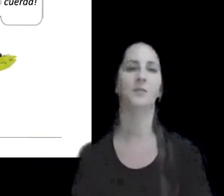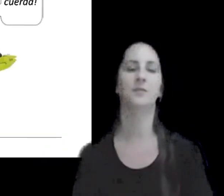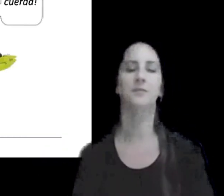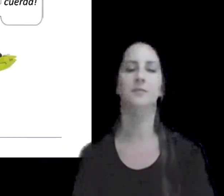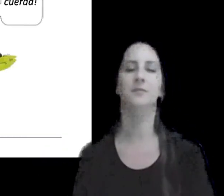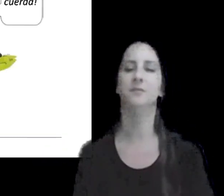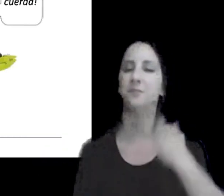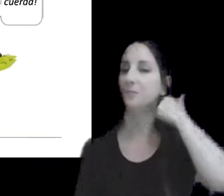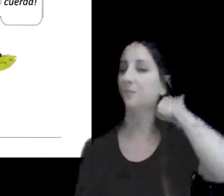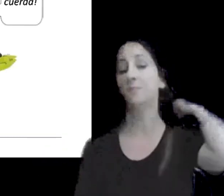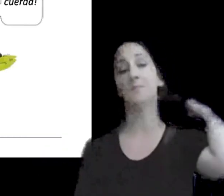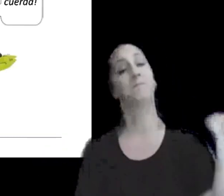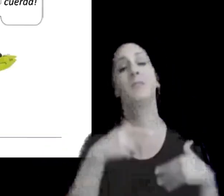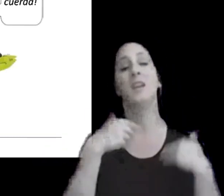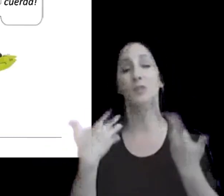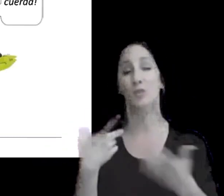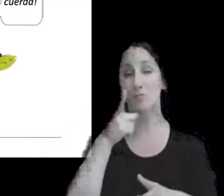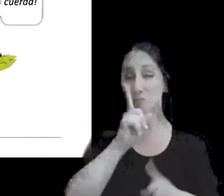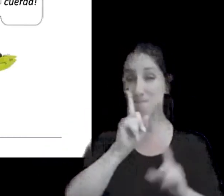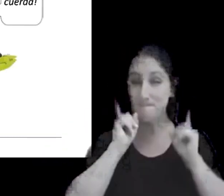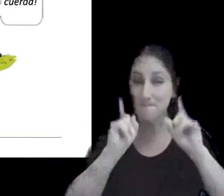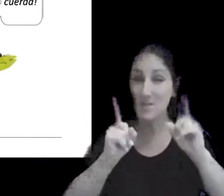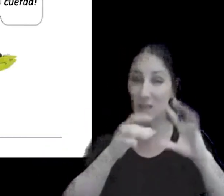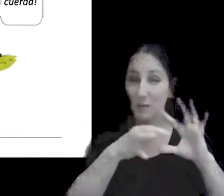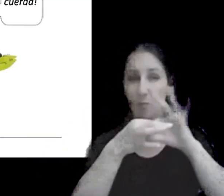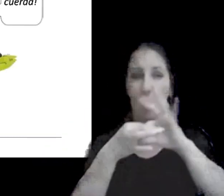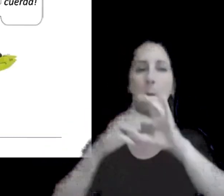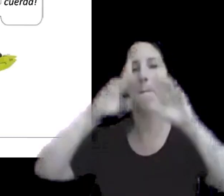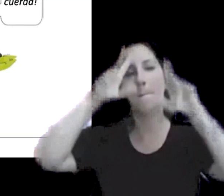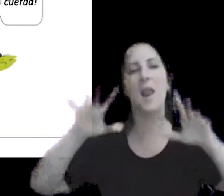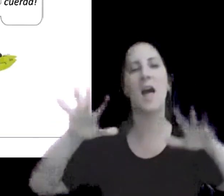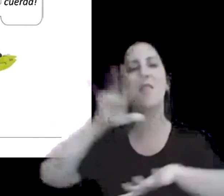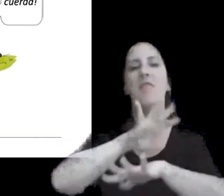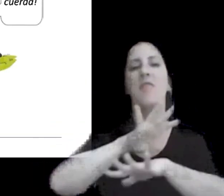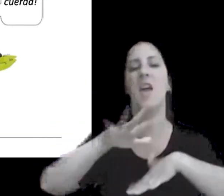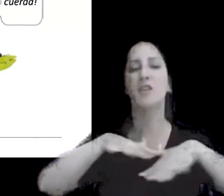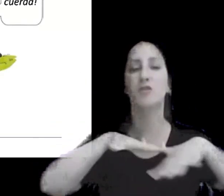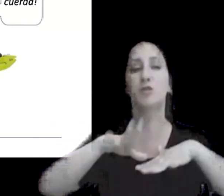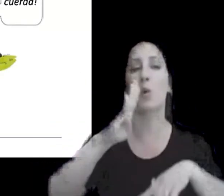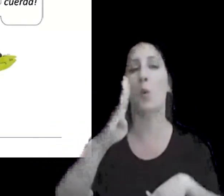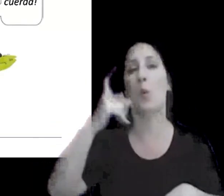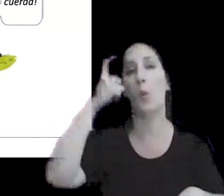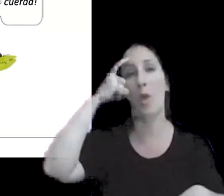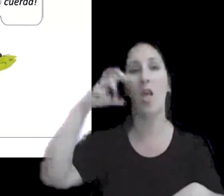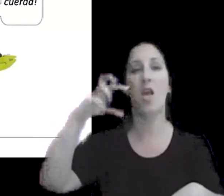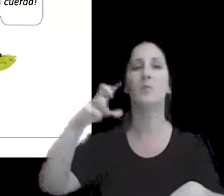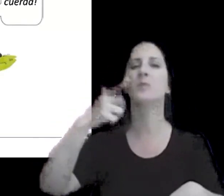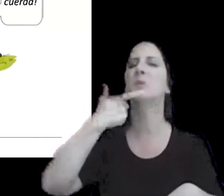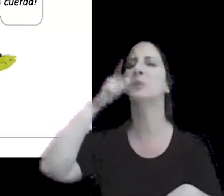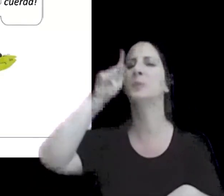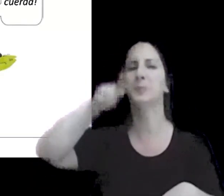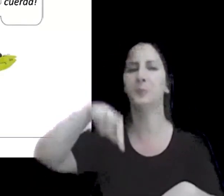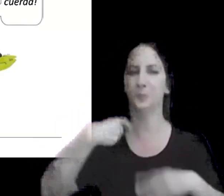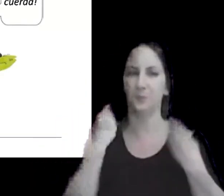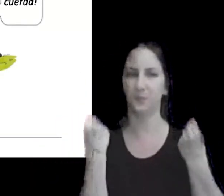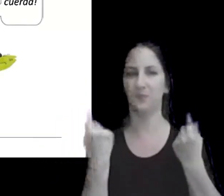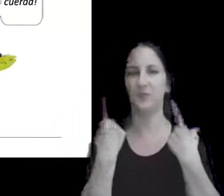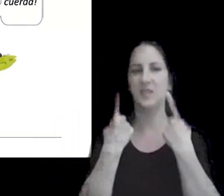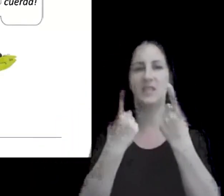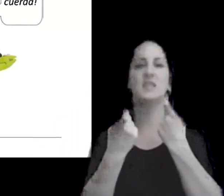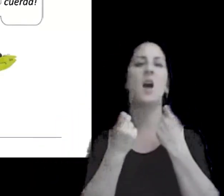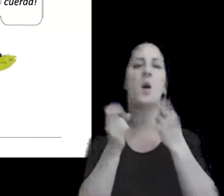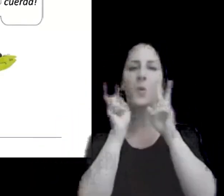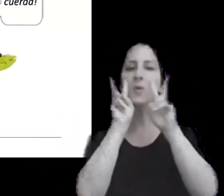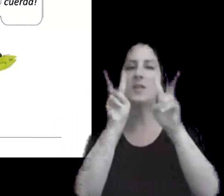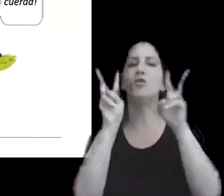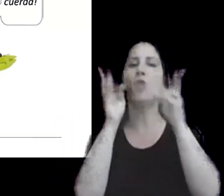y en este sentido el plan de acción BEPS lo que trajo es la necesidad de tener una visión